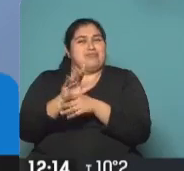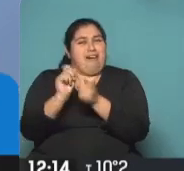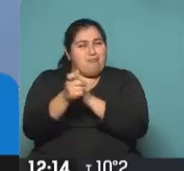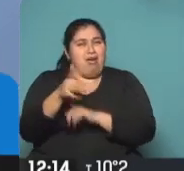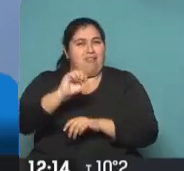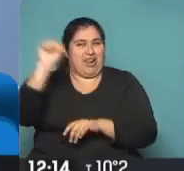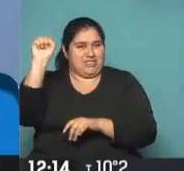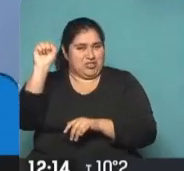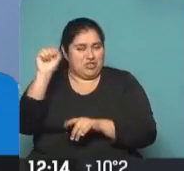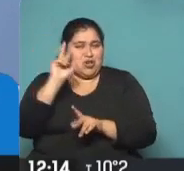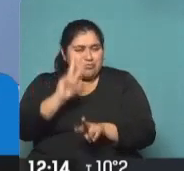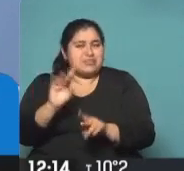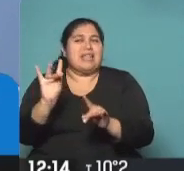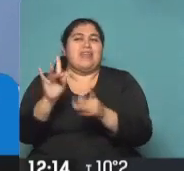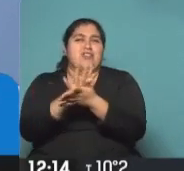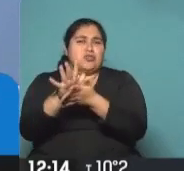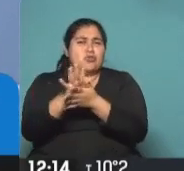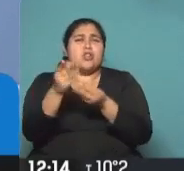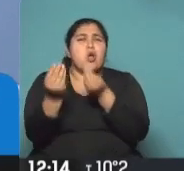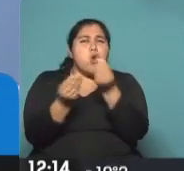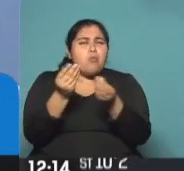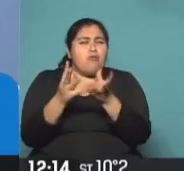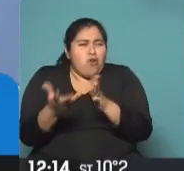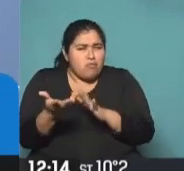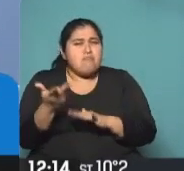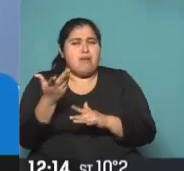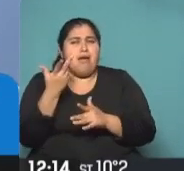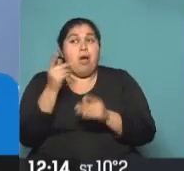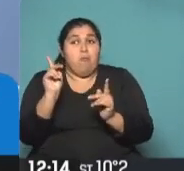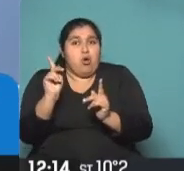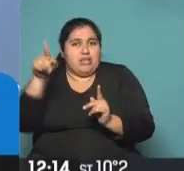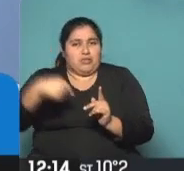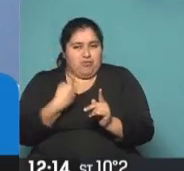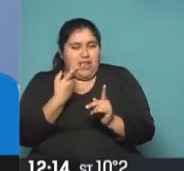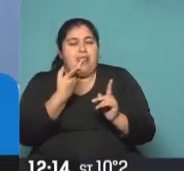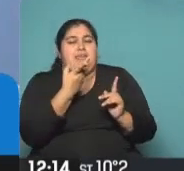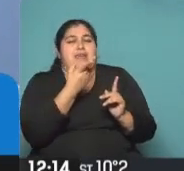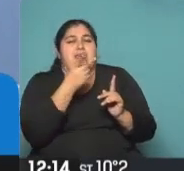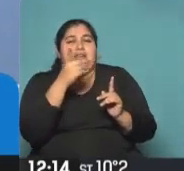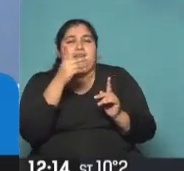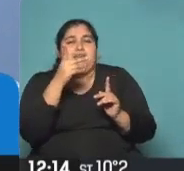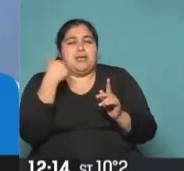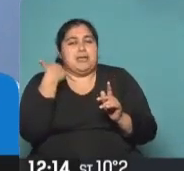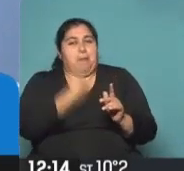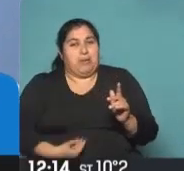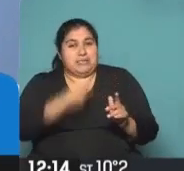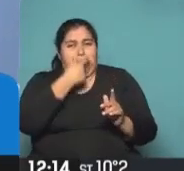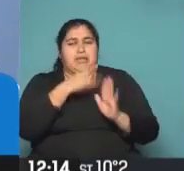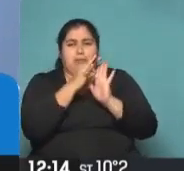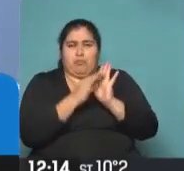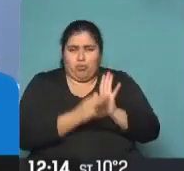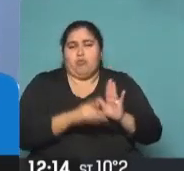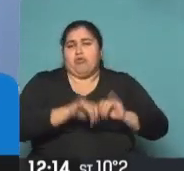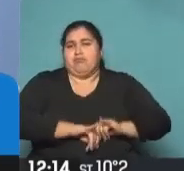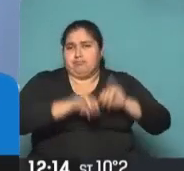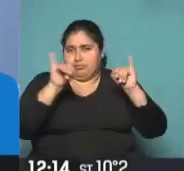ese problema y en consecuencia son estas medidas que ha anunciado el presidente en el marco de medidas que se toman todos los días y